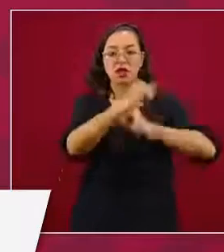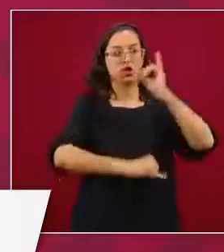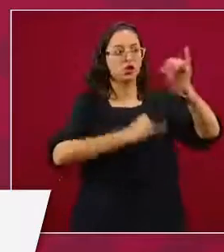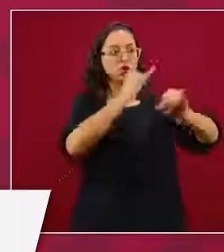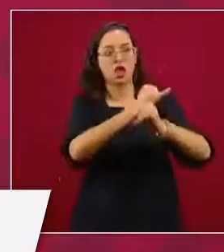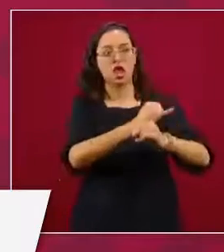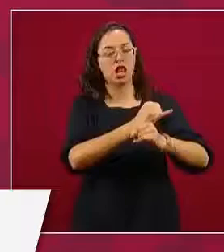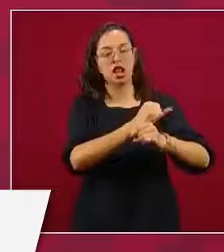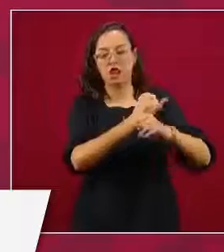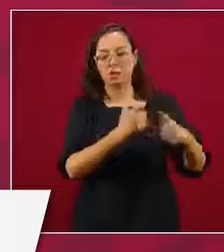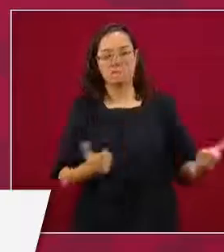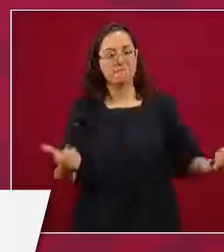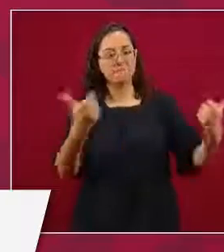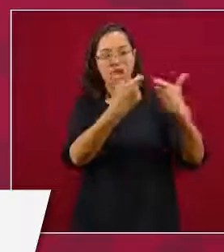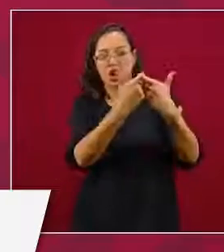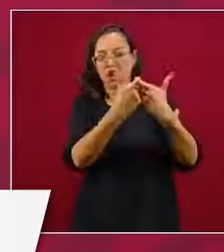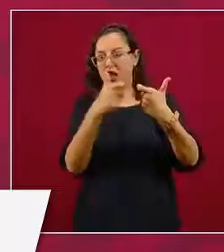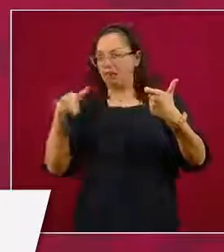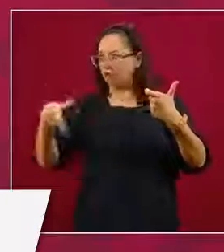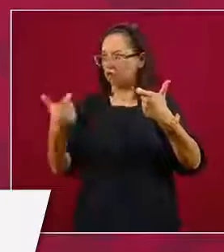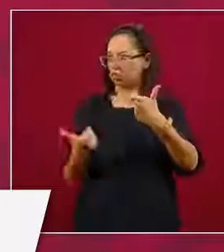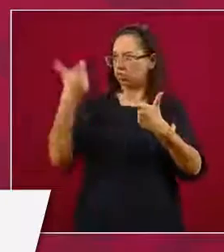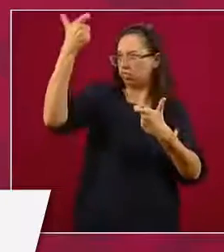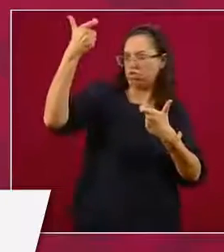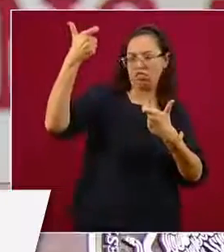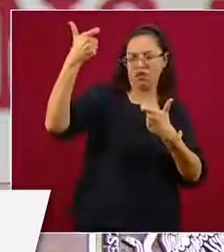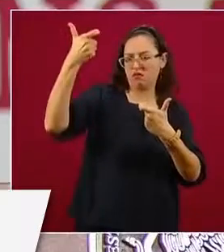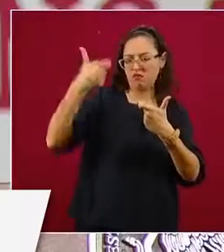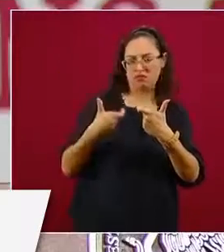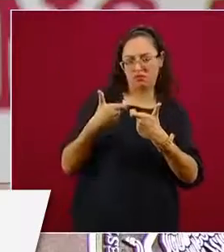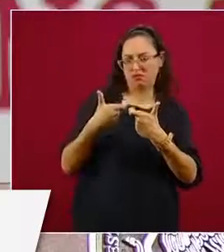esto también en beneficio de los trabajadores. Entonces,